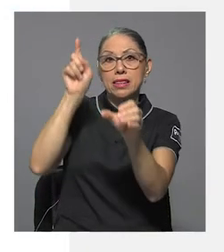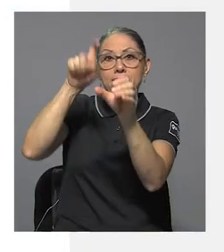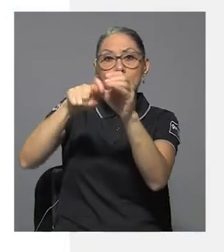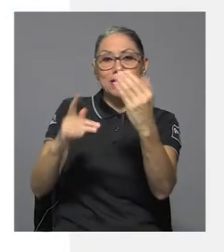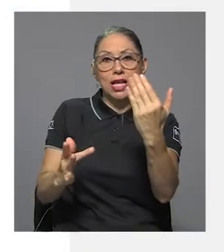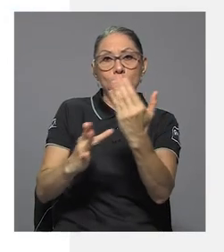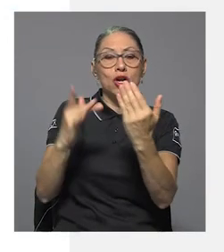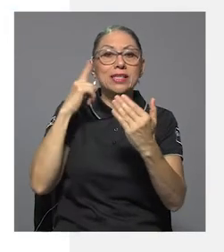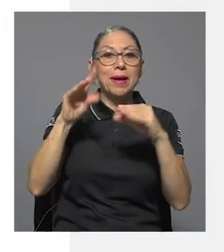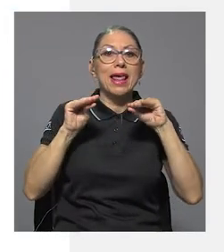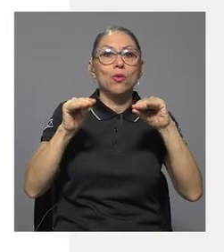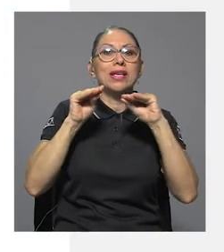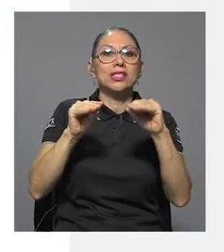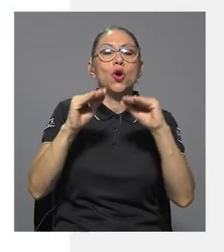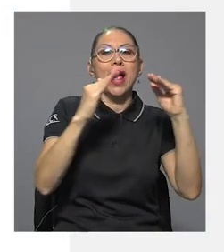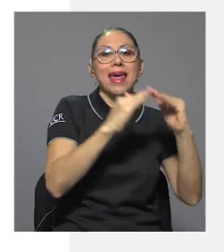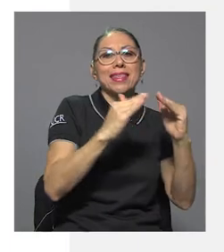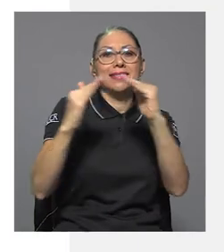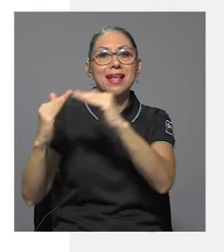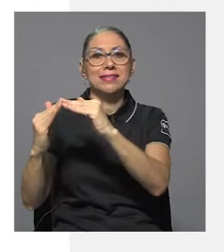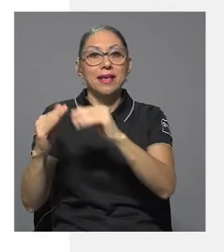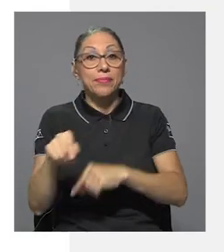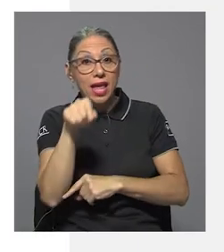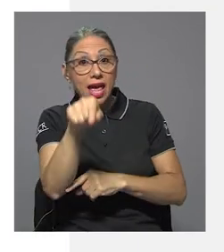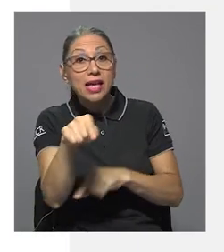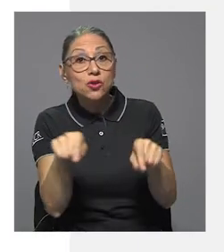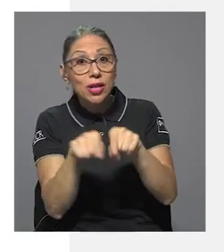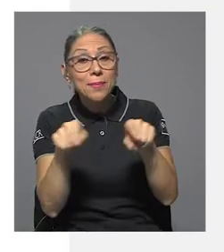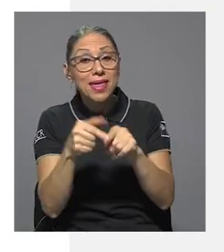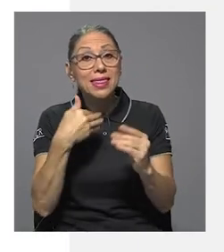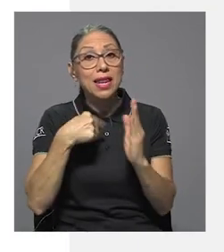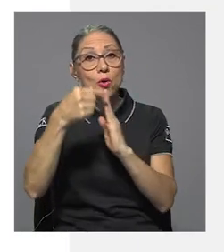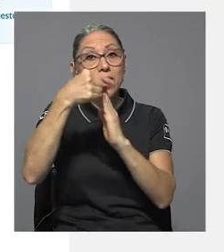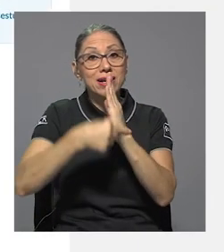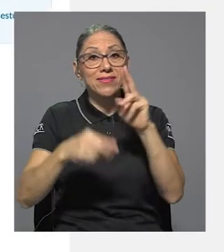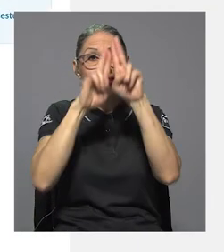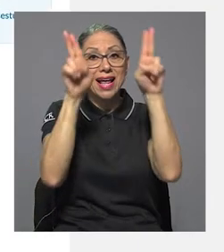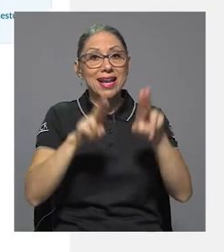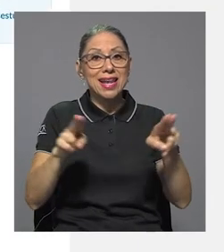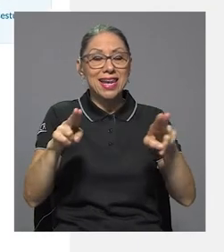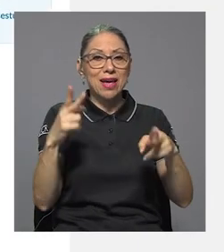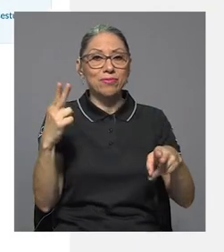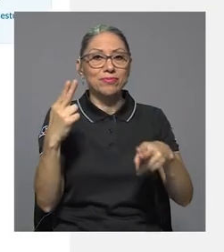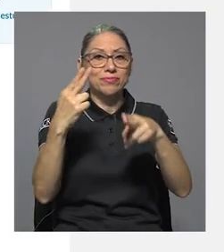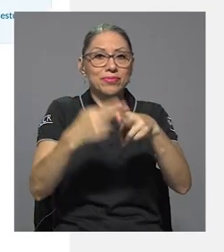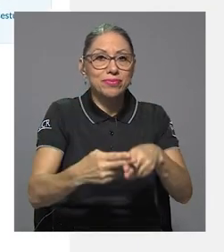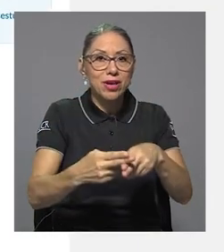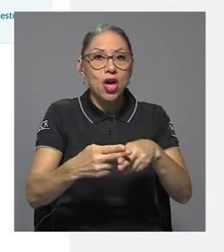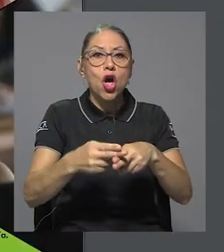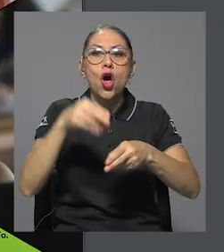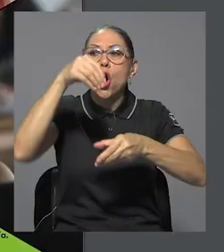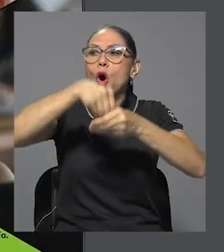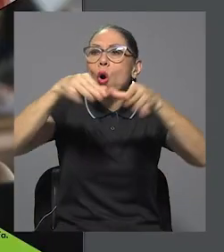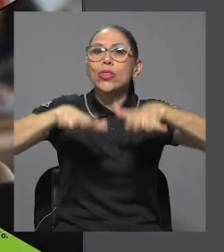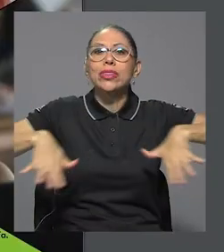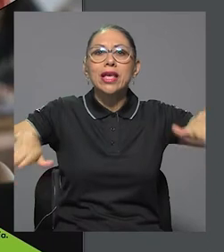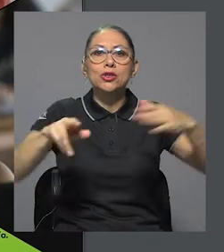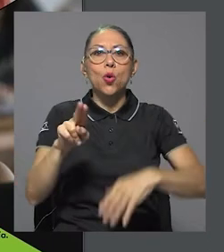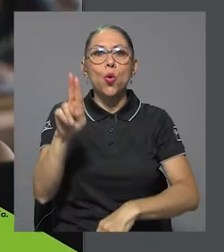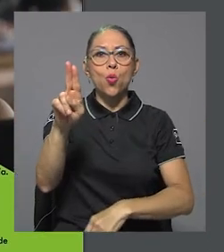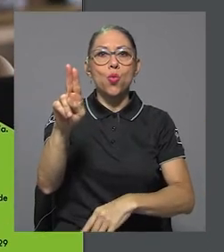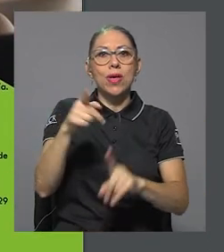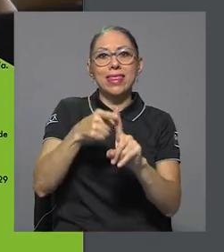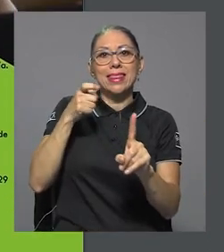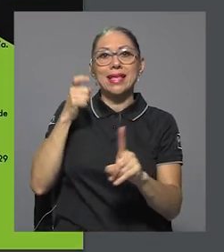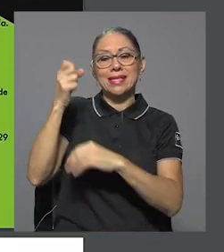para la educación a distancia. Esta agrupación cuenta también con una revista en línea llamada Contexto U, habilitada desde